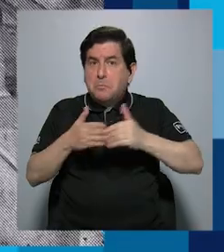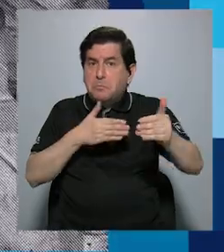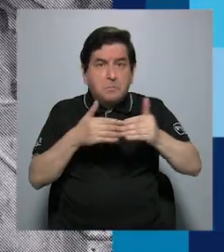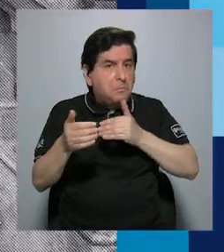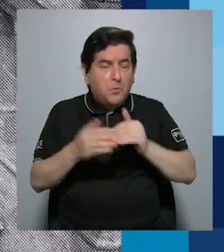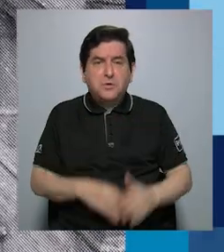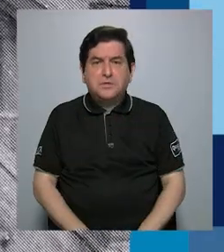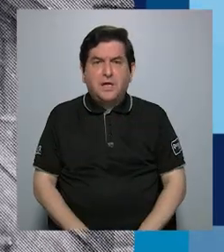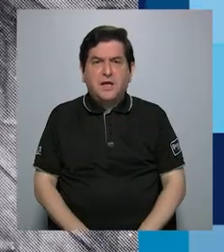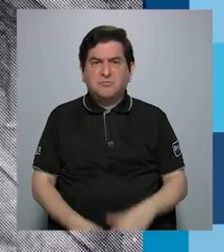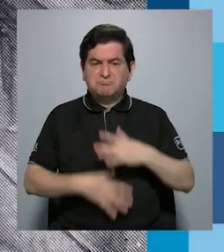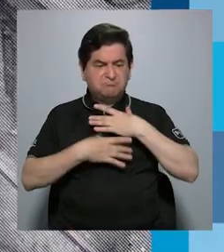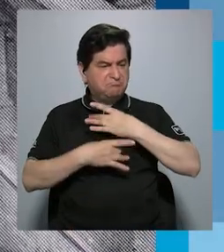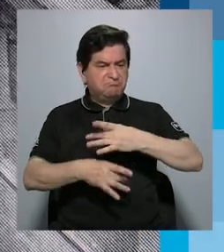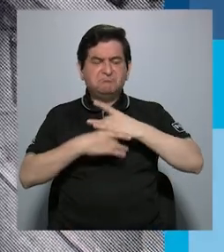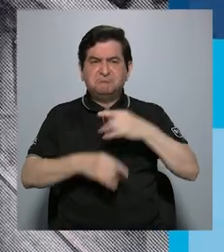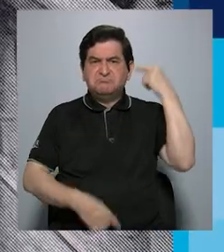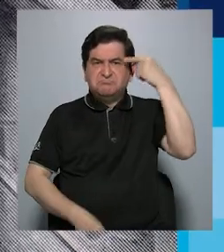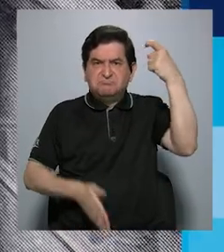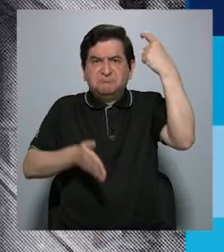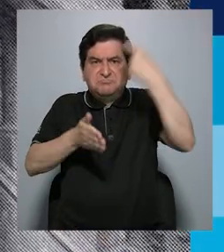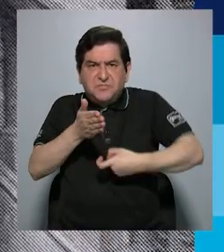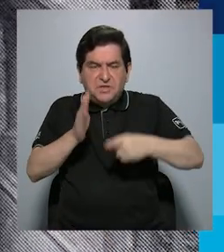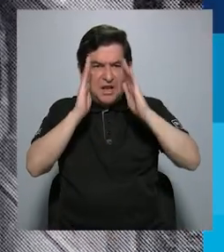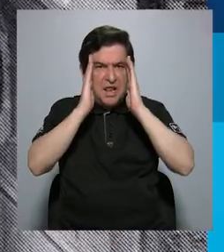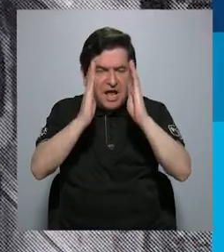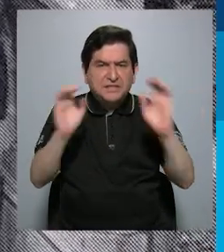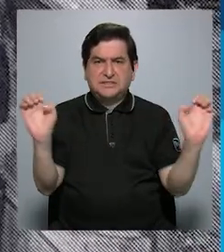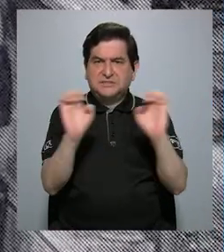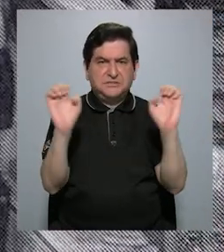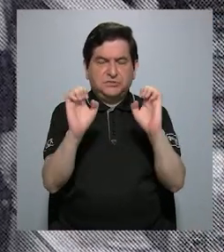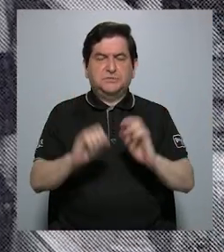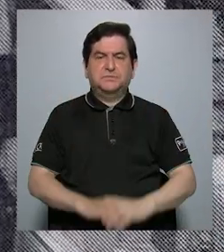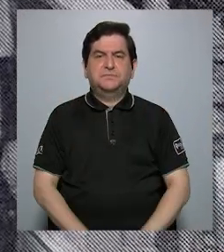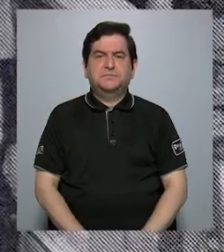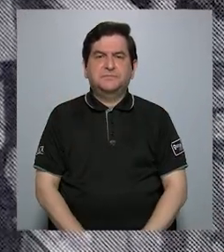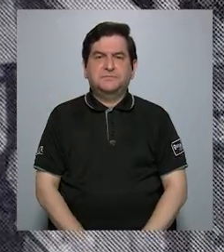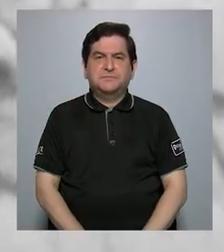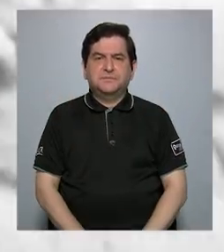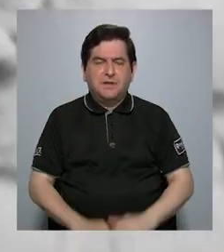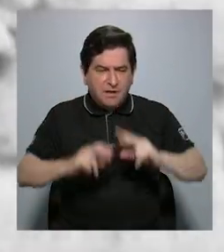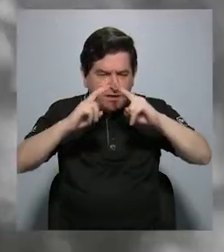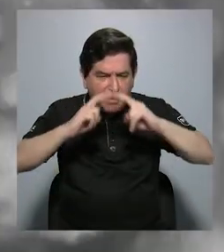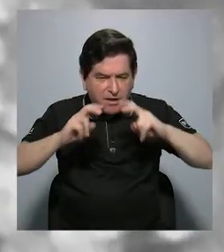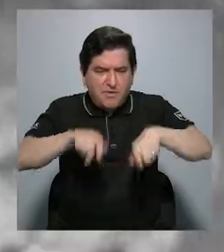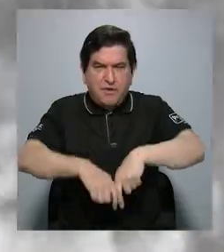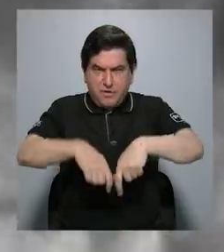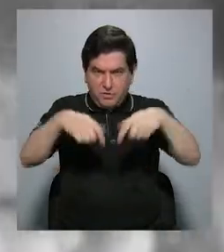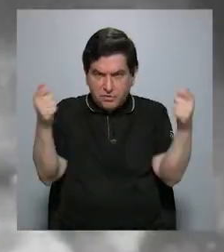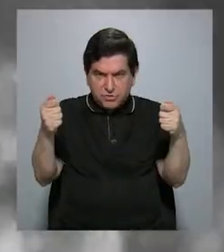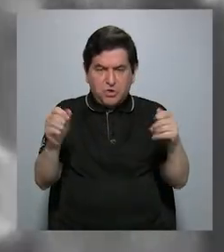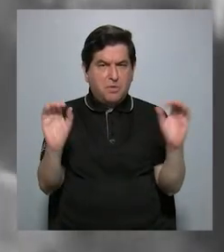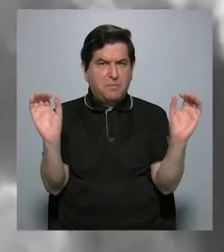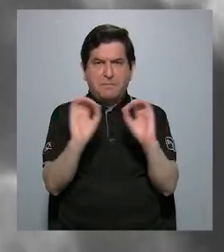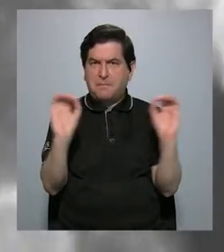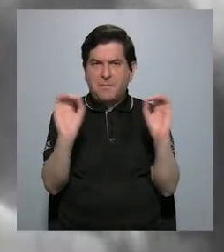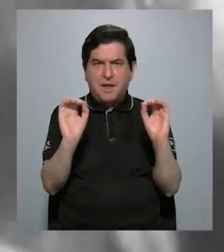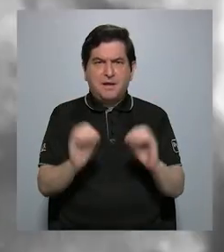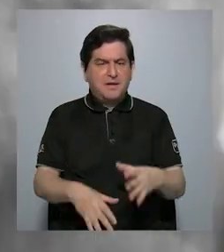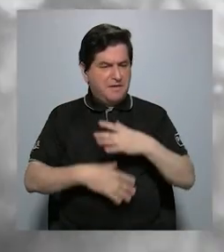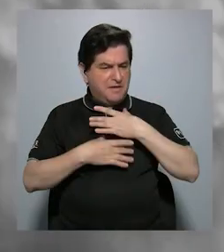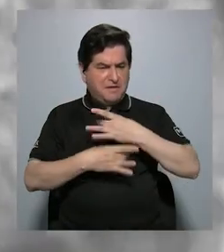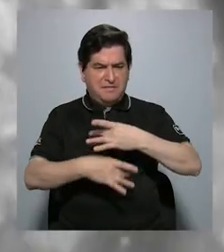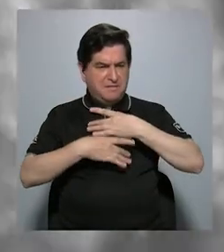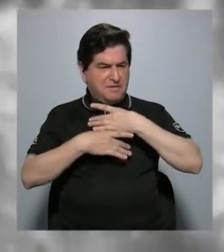ello, no despertó el interés de la dictadura por atender la emergencia. La revisión hemerográfica no da cuenta de ningún